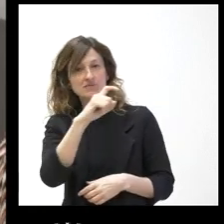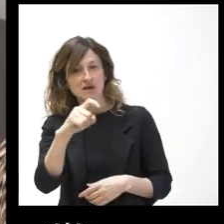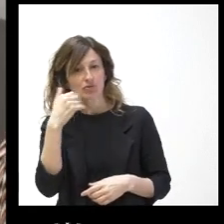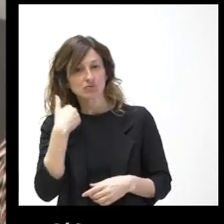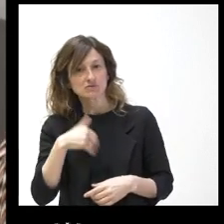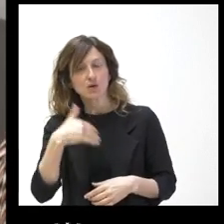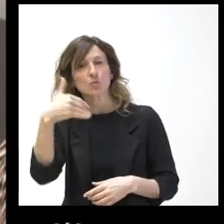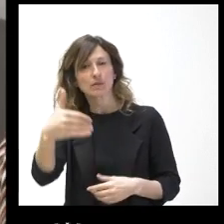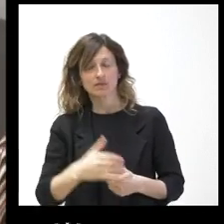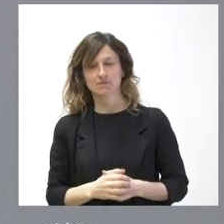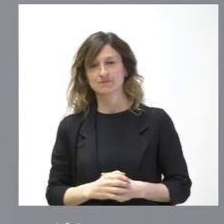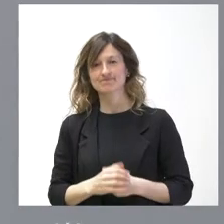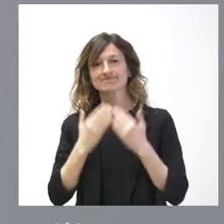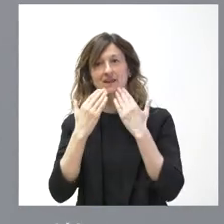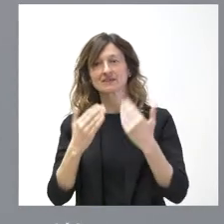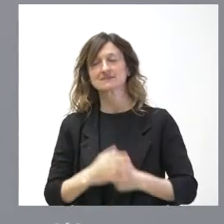celebre. Gracias.